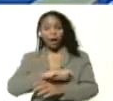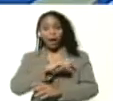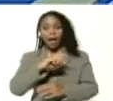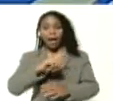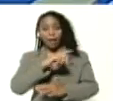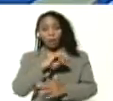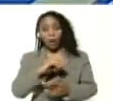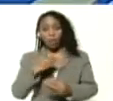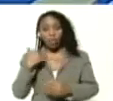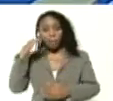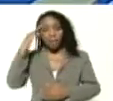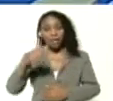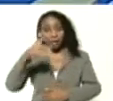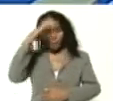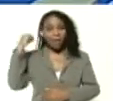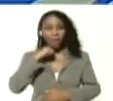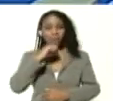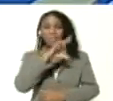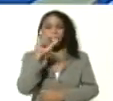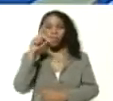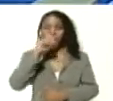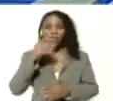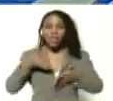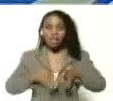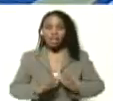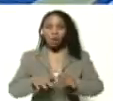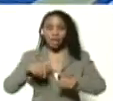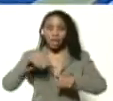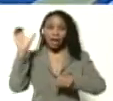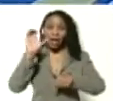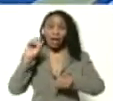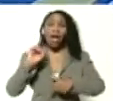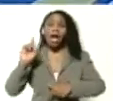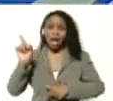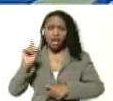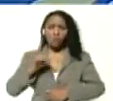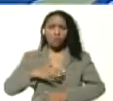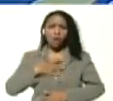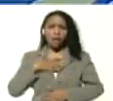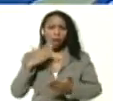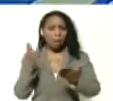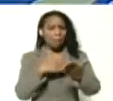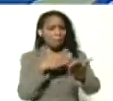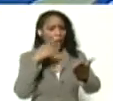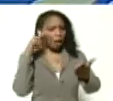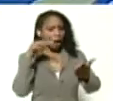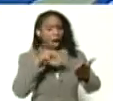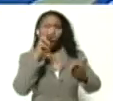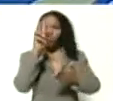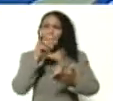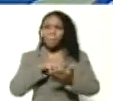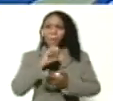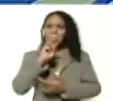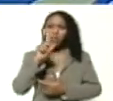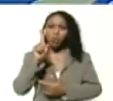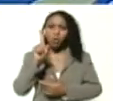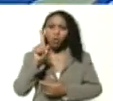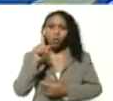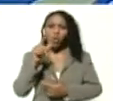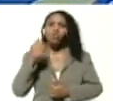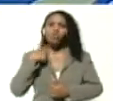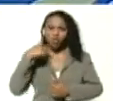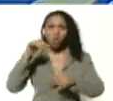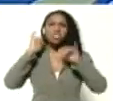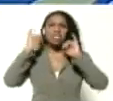cumpla 300 años de haber nacido en Caracas ellos puedan sacar sus cuadernos y decir en el 2021 yo